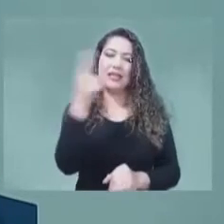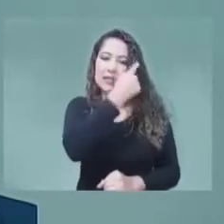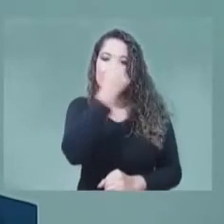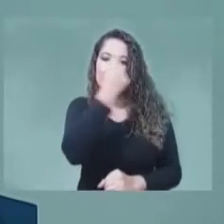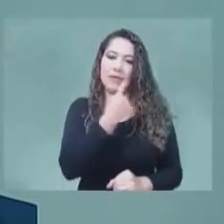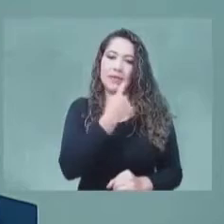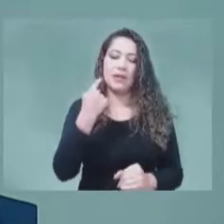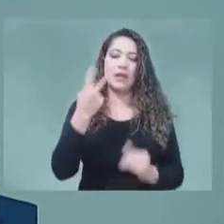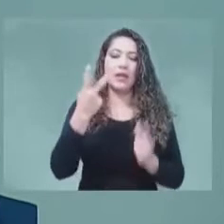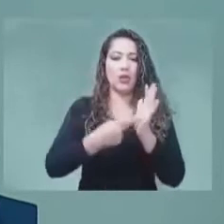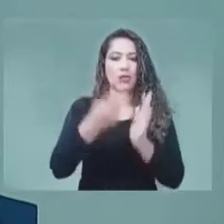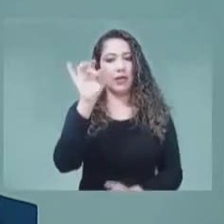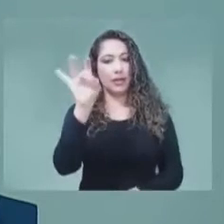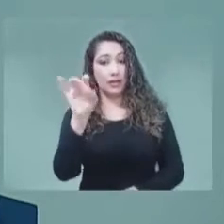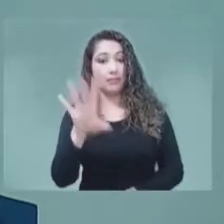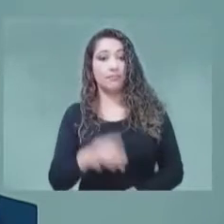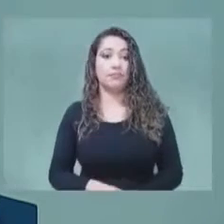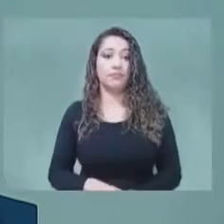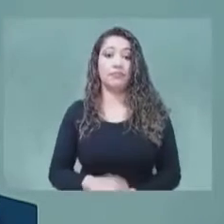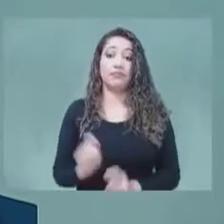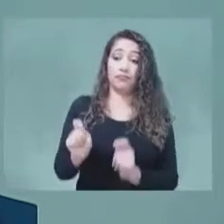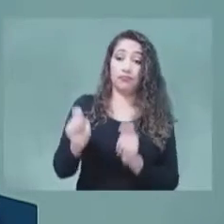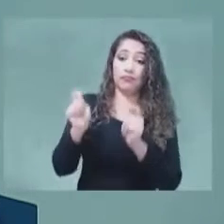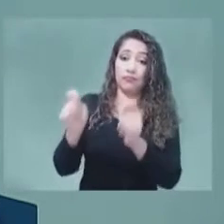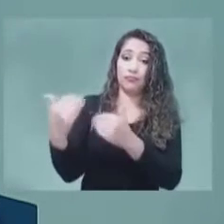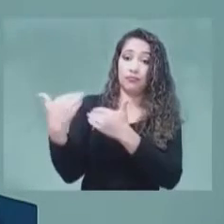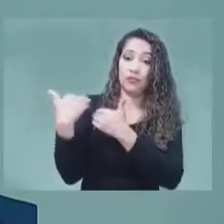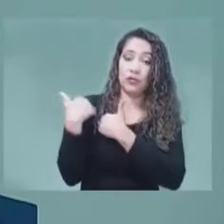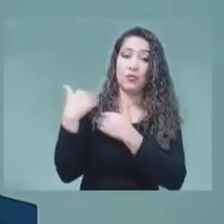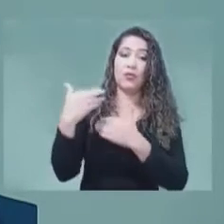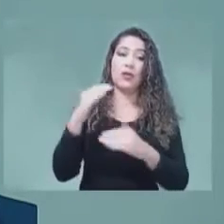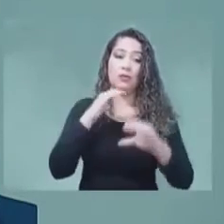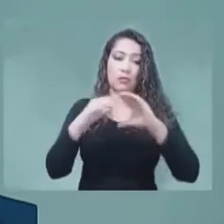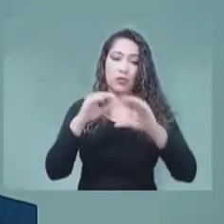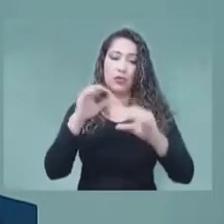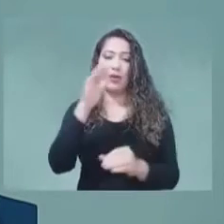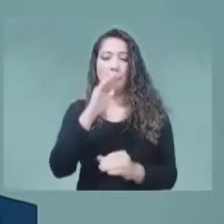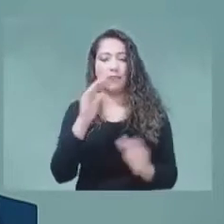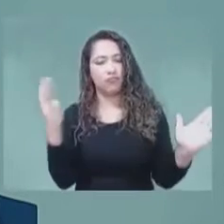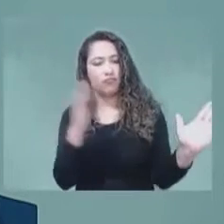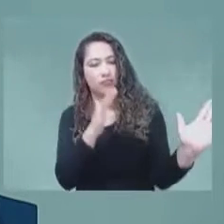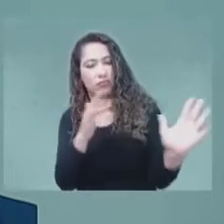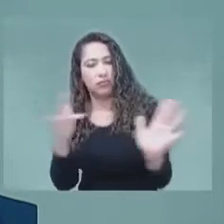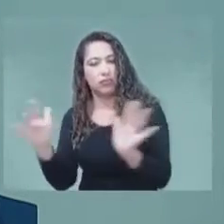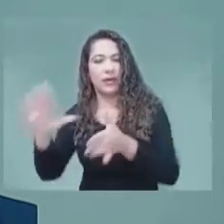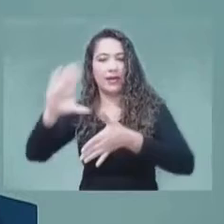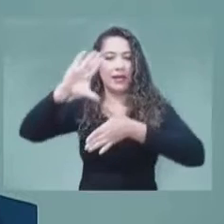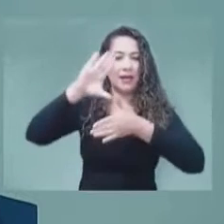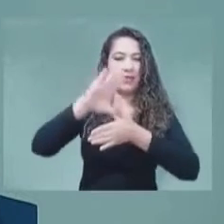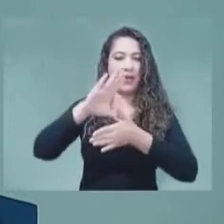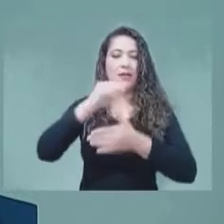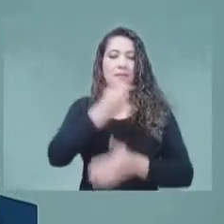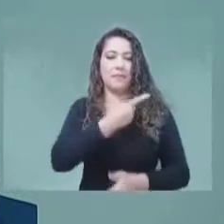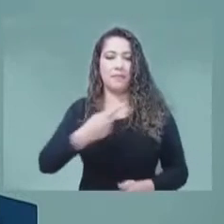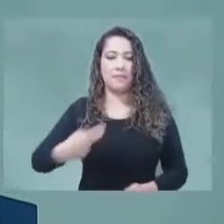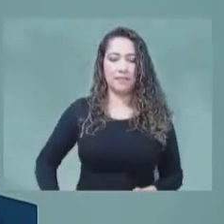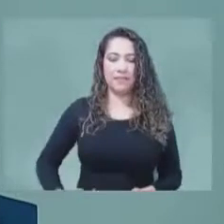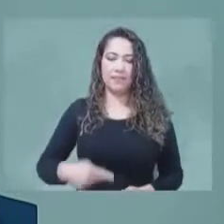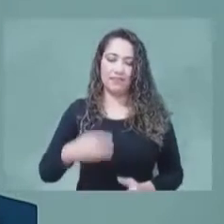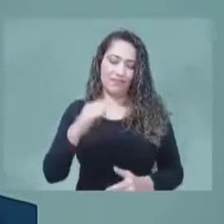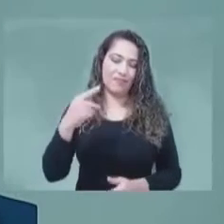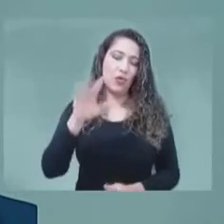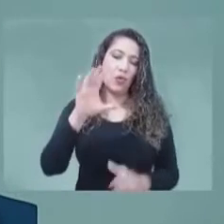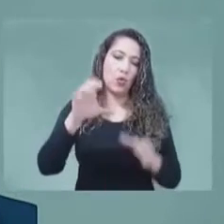nombrado por la Unión Internacional de Telecomunicaciones para las Américas como vicepresidente del Grupo 5 Ambiente y Cambios Climáticos